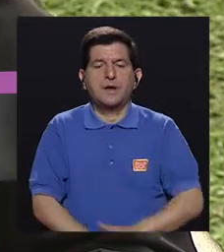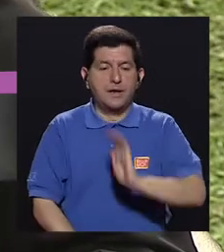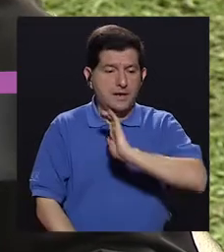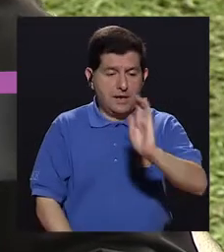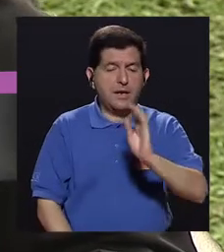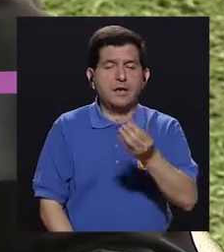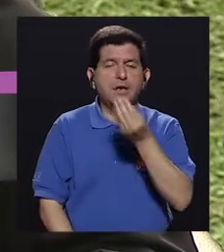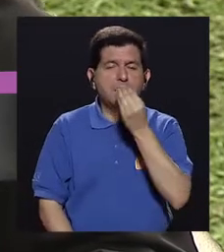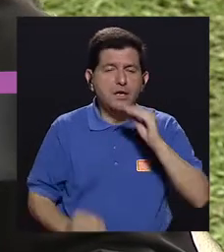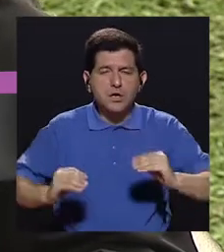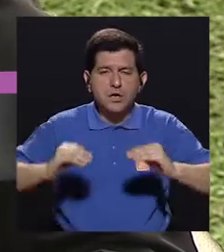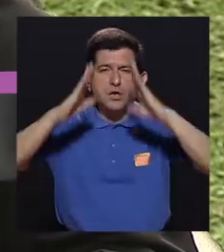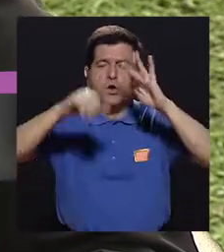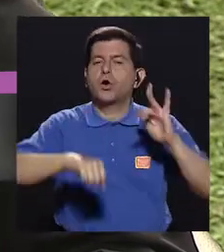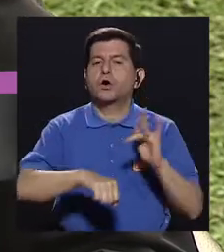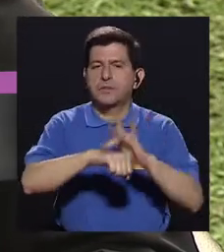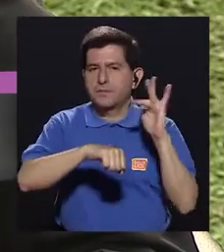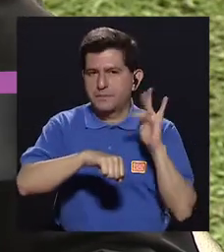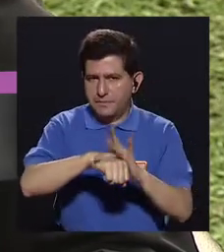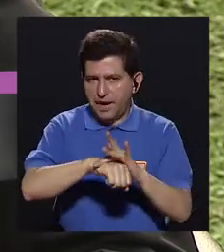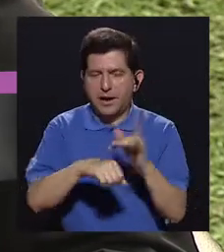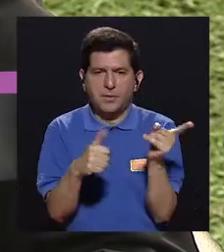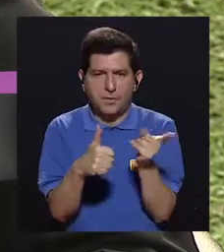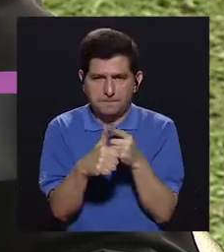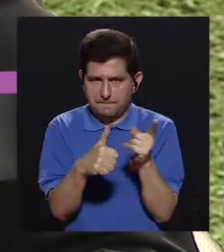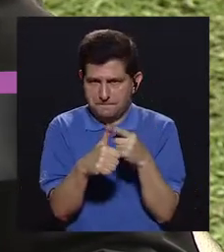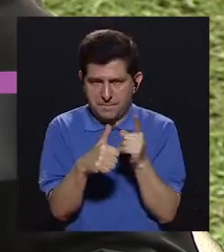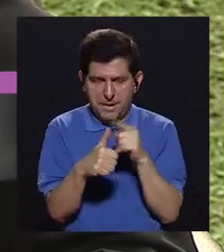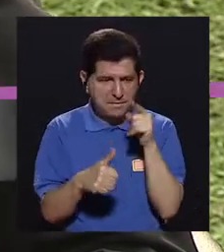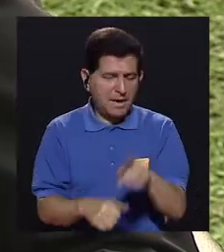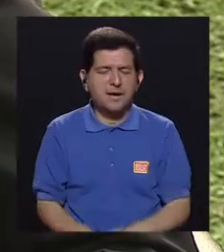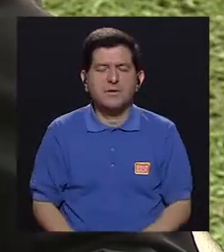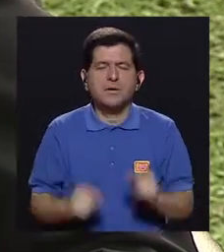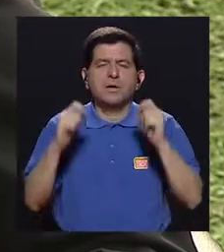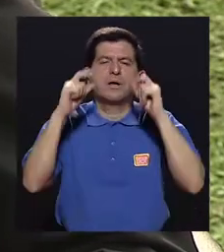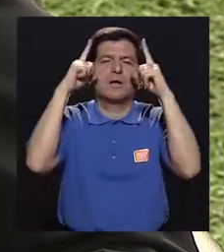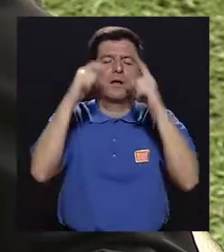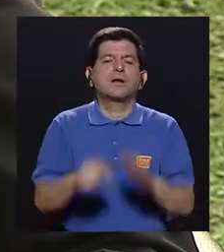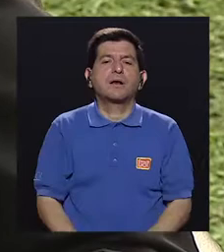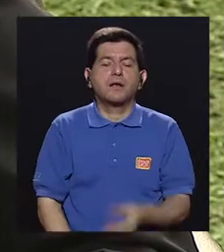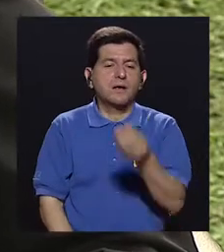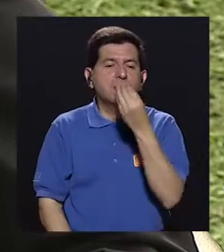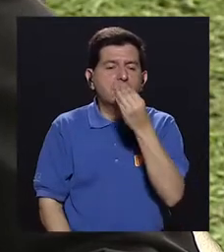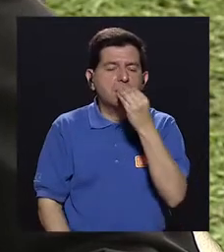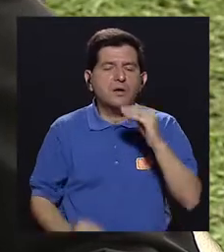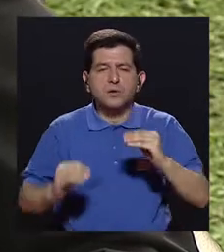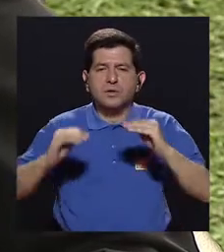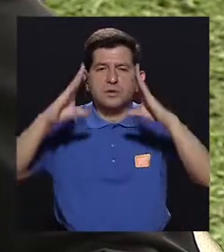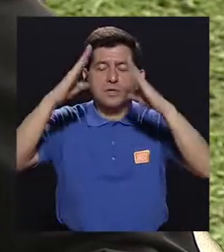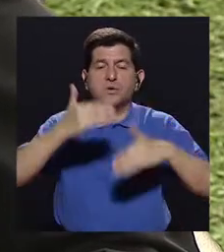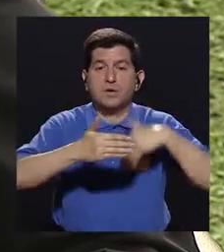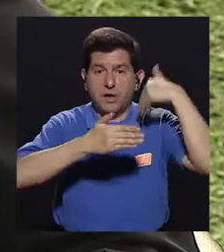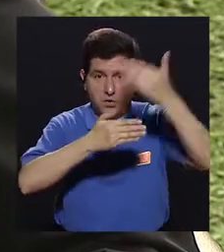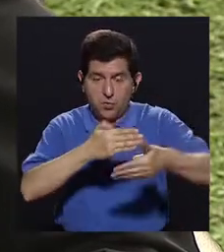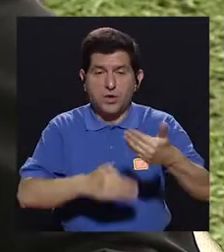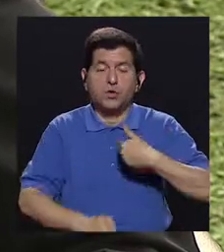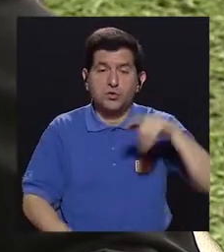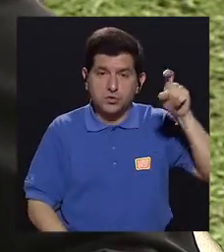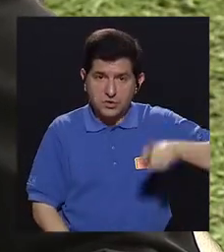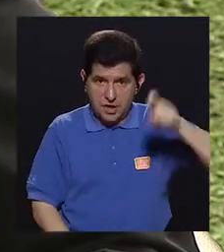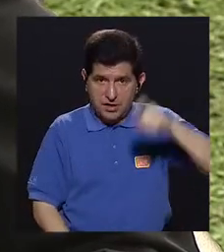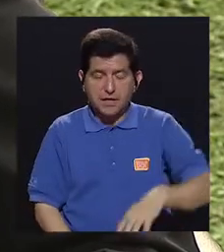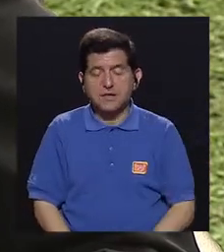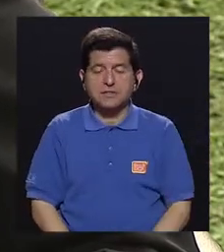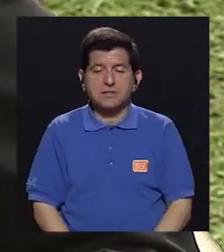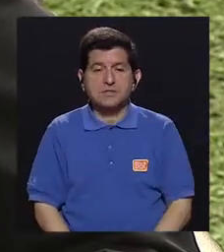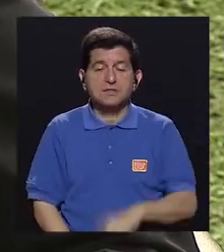desayune siempre temprano. Lo primero que haga el niño sea levantarse y desayunar. Después de ahí, si tiene necesidad